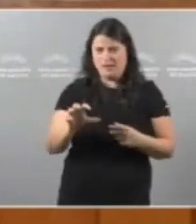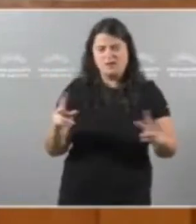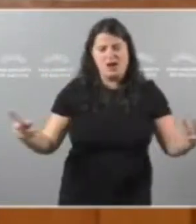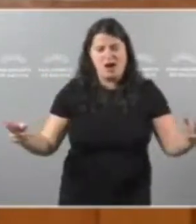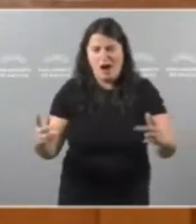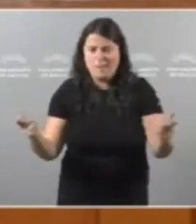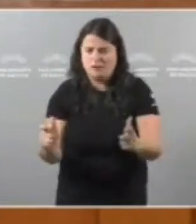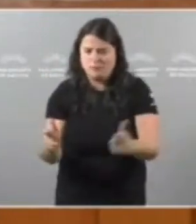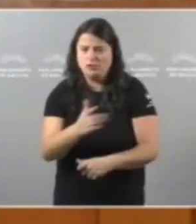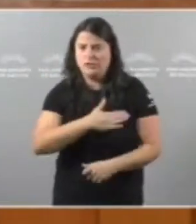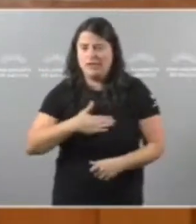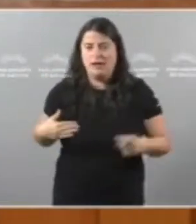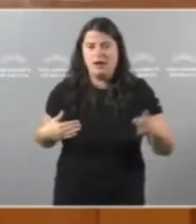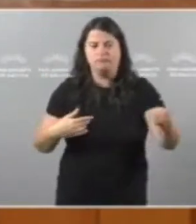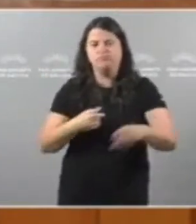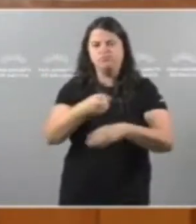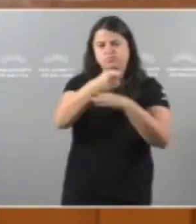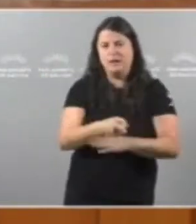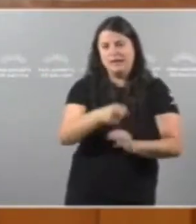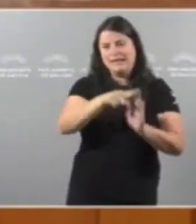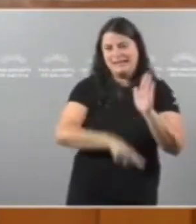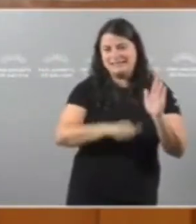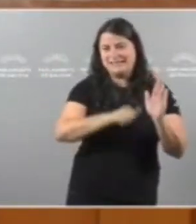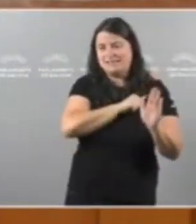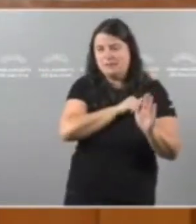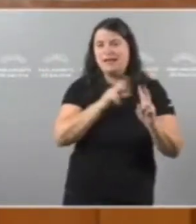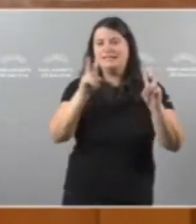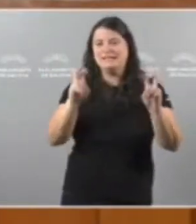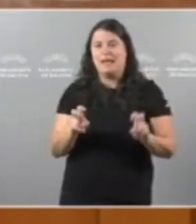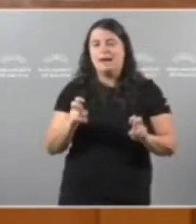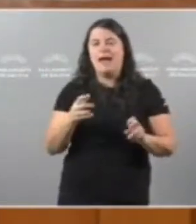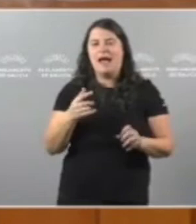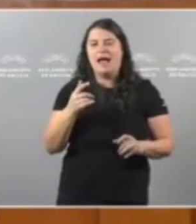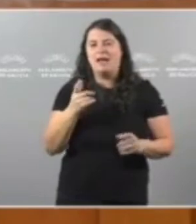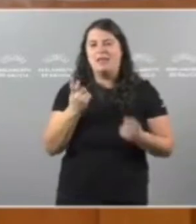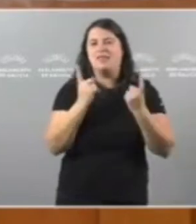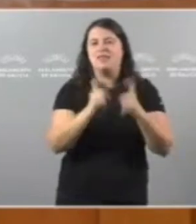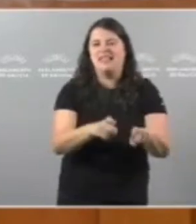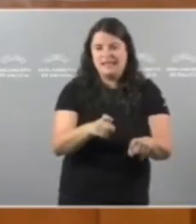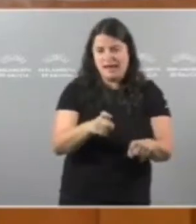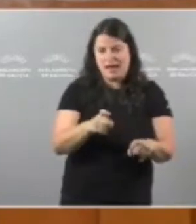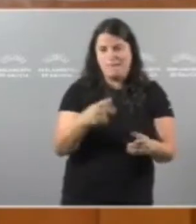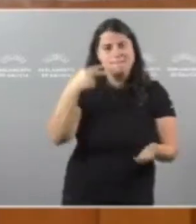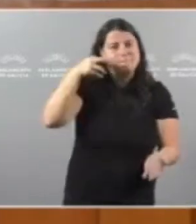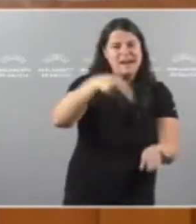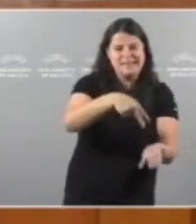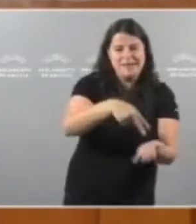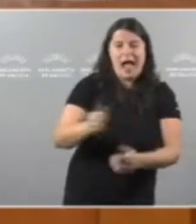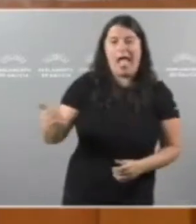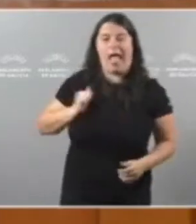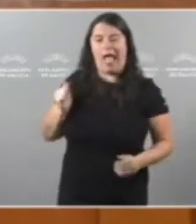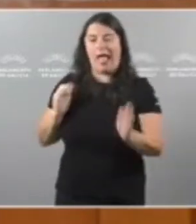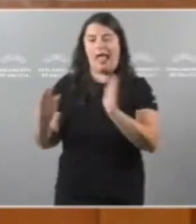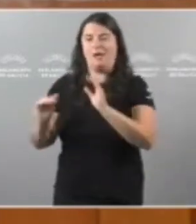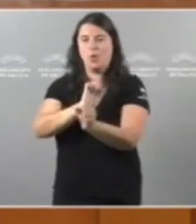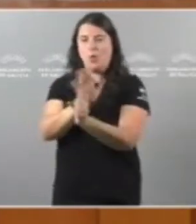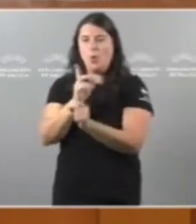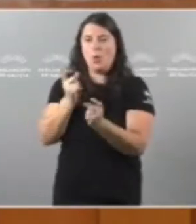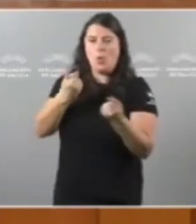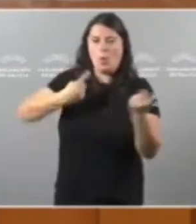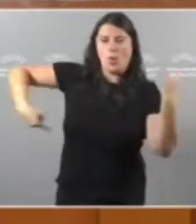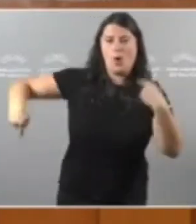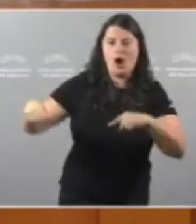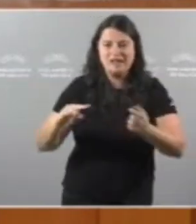Impuxeron listas de espera para cita presencial Aproveitaronse da pandemia para darlle unha nova volta de torca